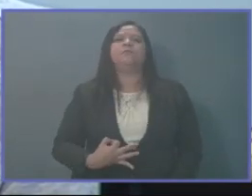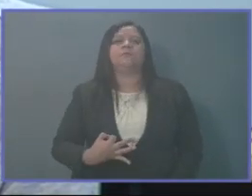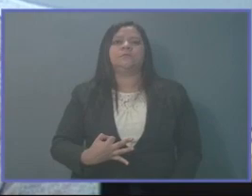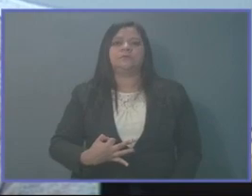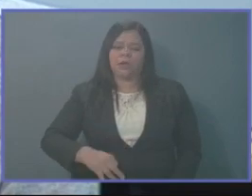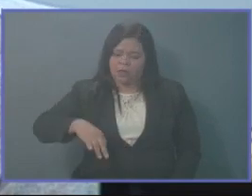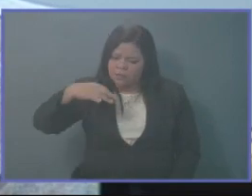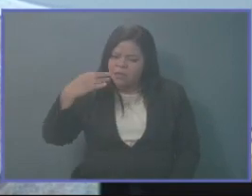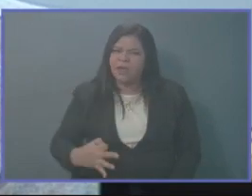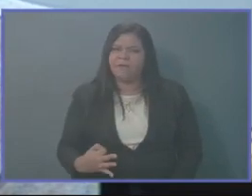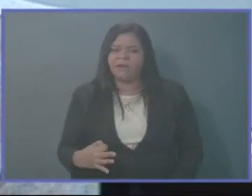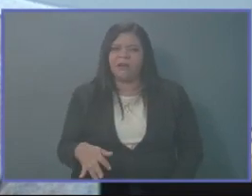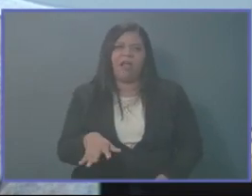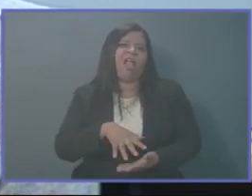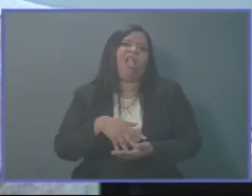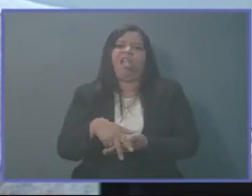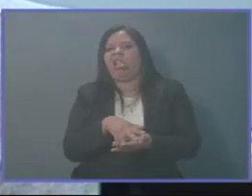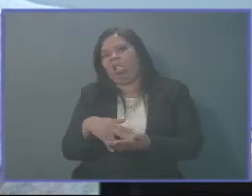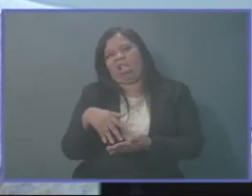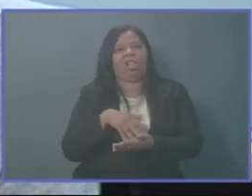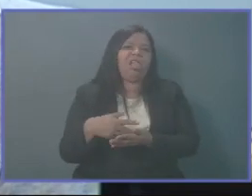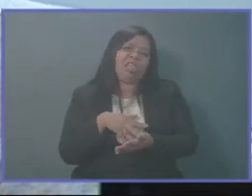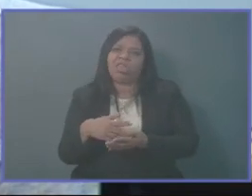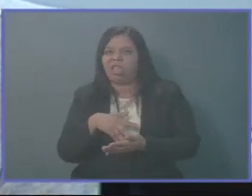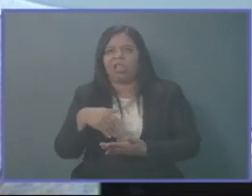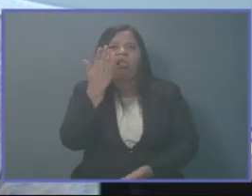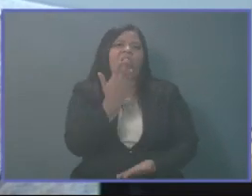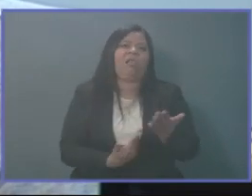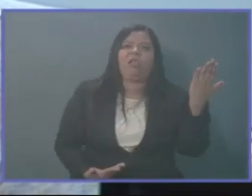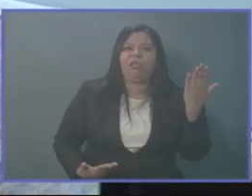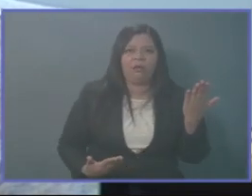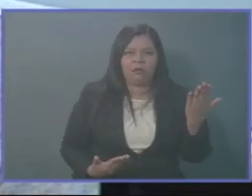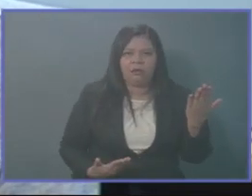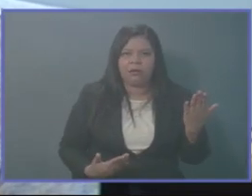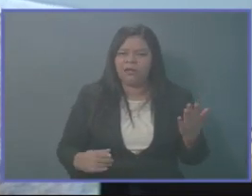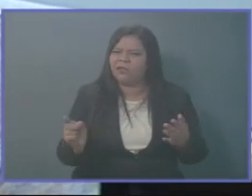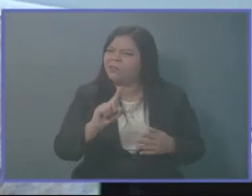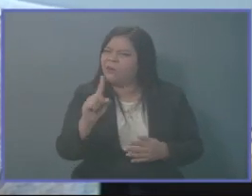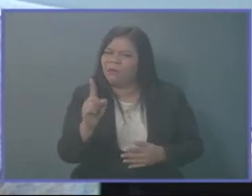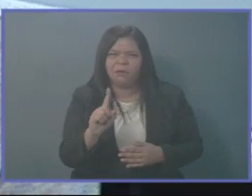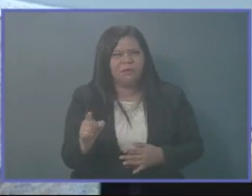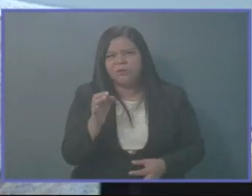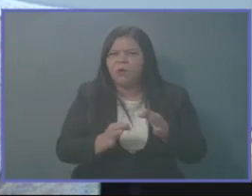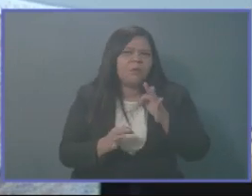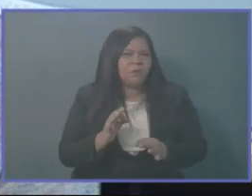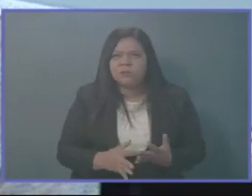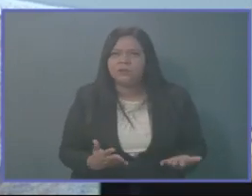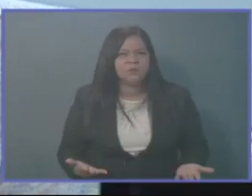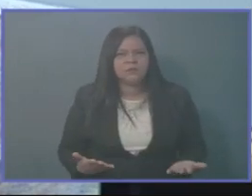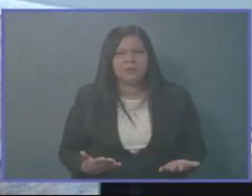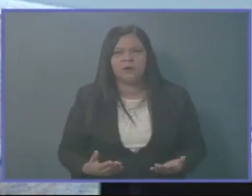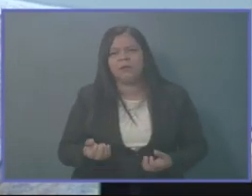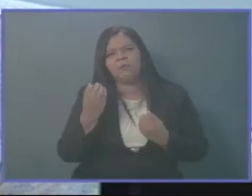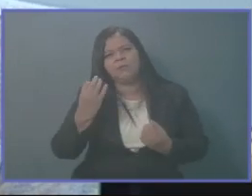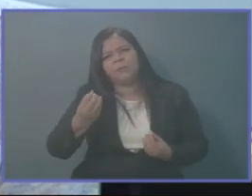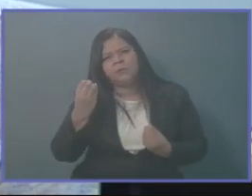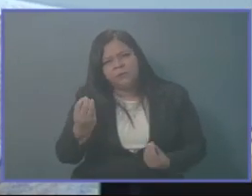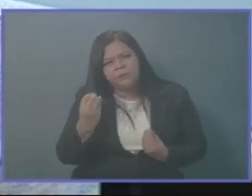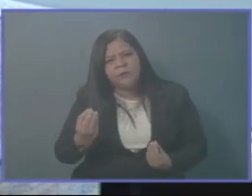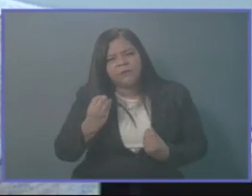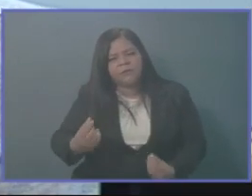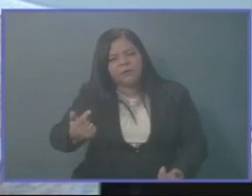No podemos salir huyendo con el simple estallido de un cohete. No es posible. Llamo a la cordura, a la